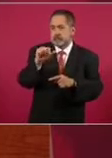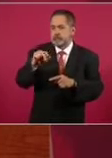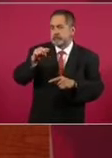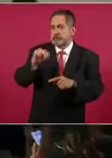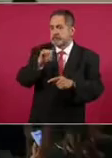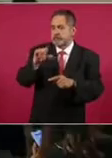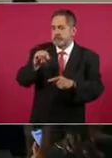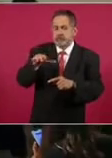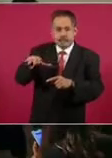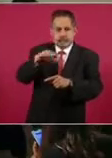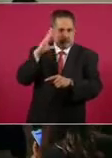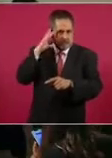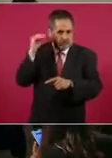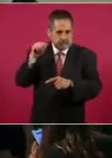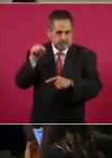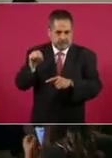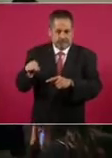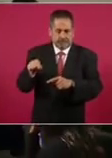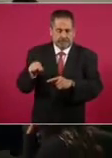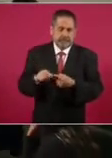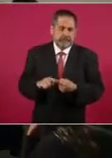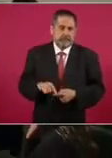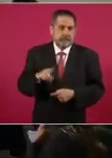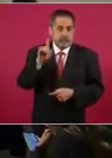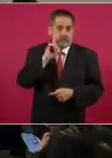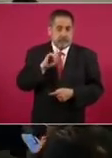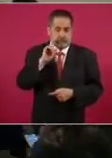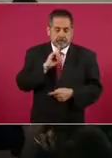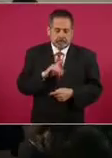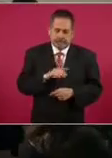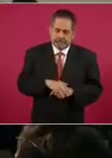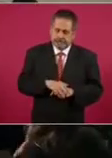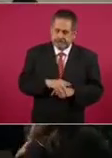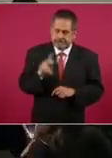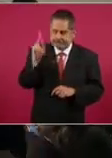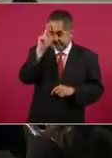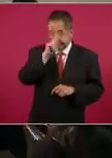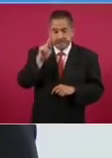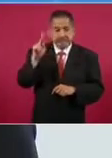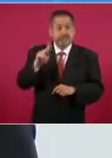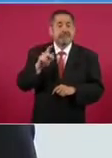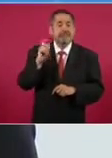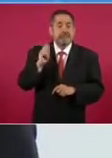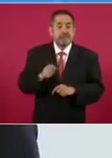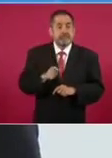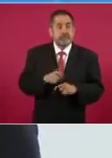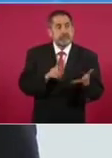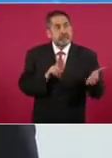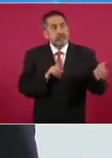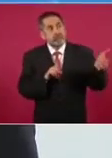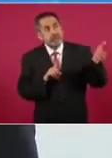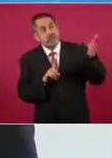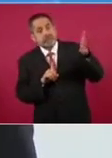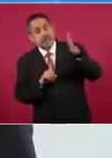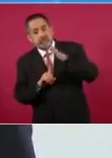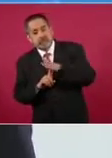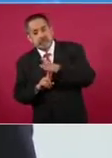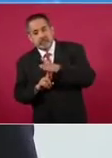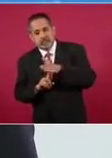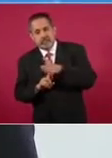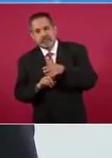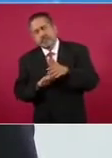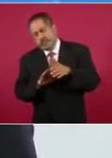severamente lastimada porque le cayó un muro y